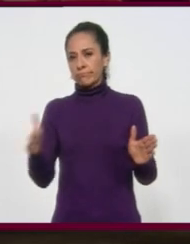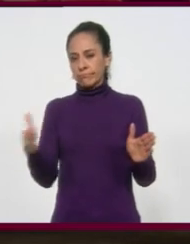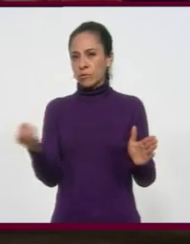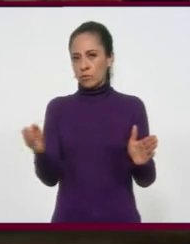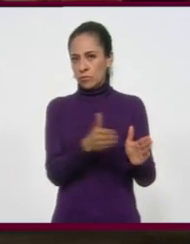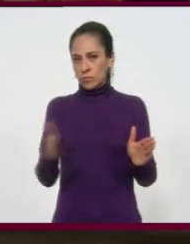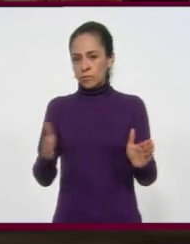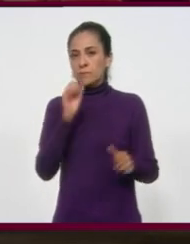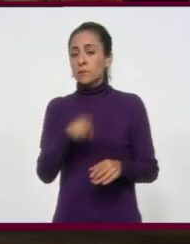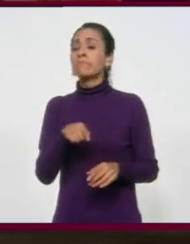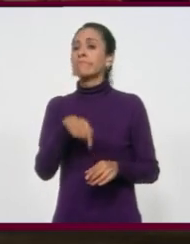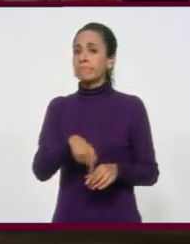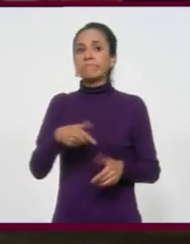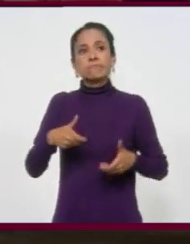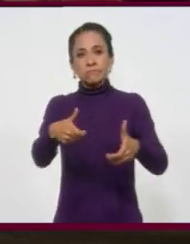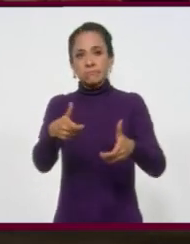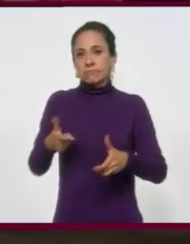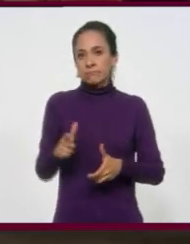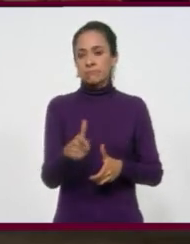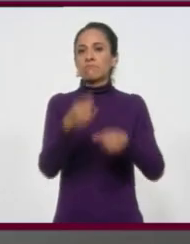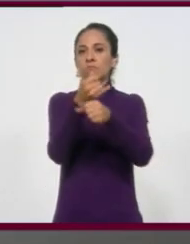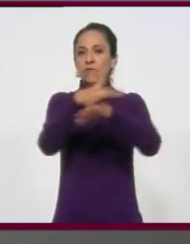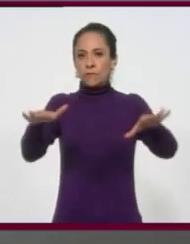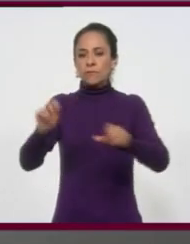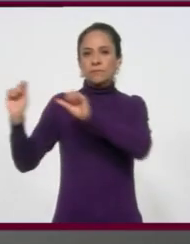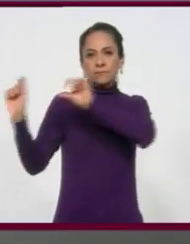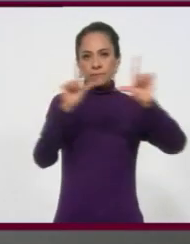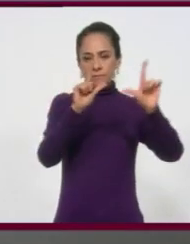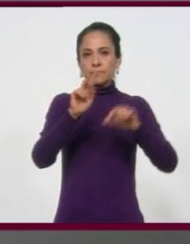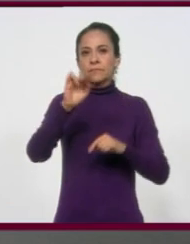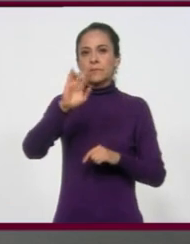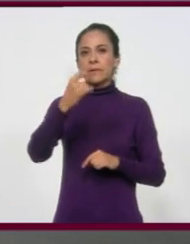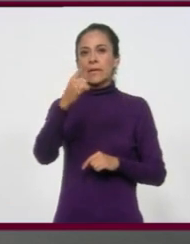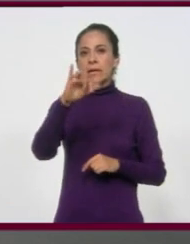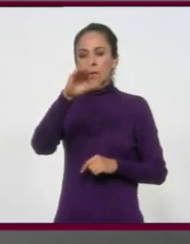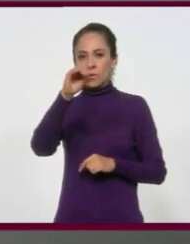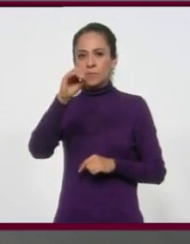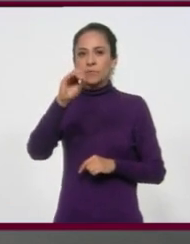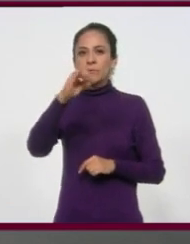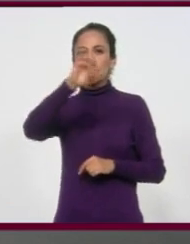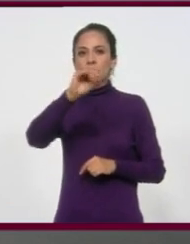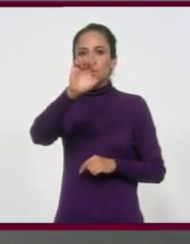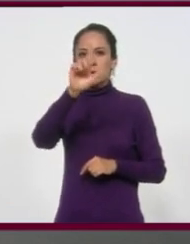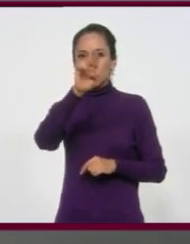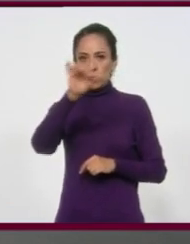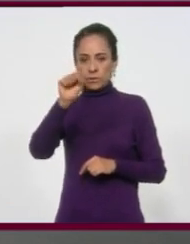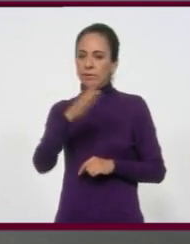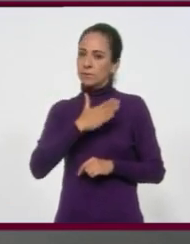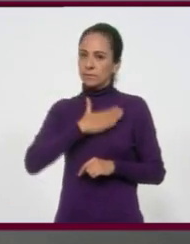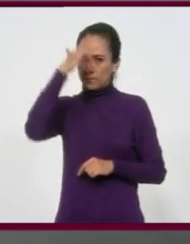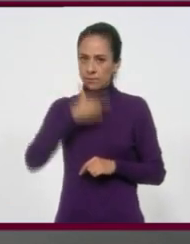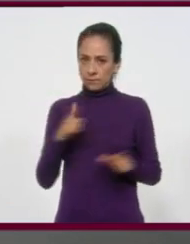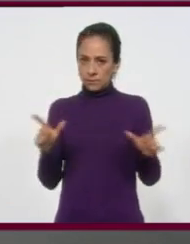Estaremos informando desde las calles de Guanajuato con imágenes de Luis Virgilio y José Luis Cortés. Muy buenas noches. Buenas